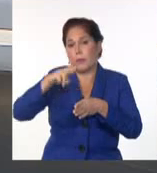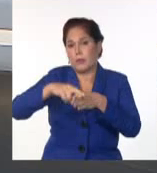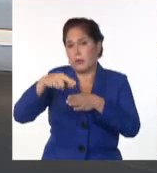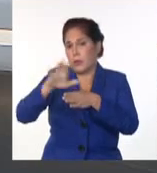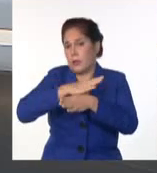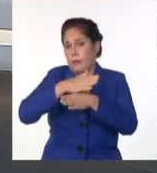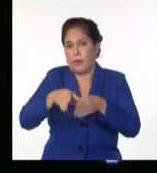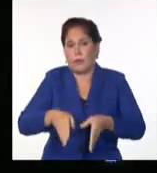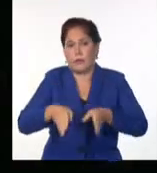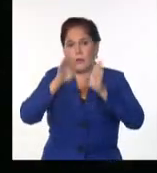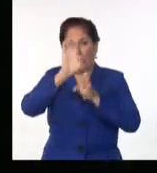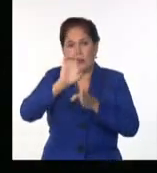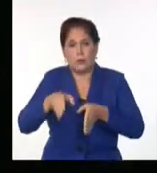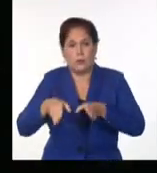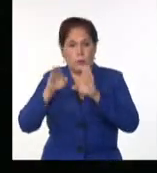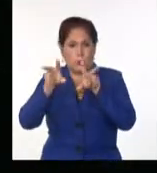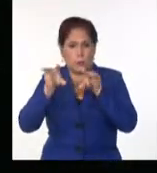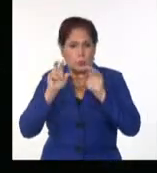instituciones.